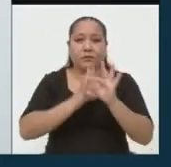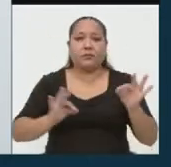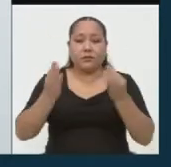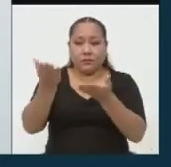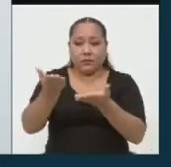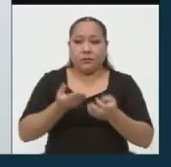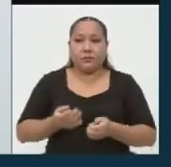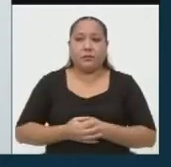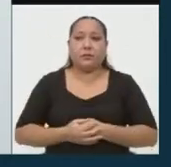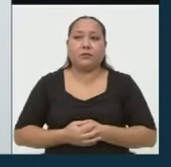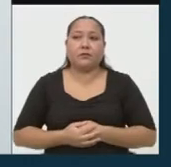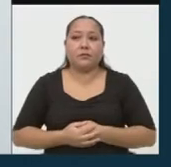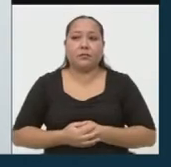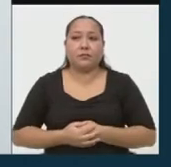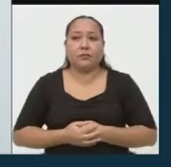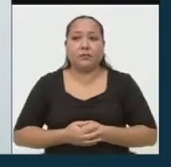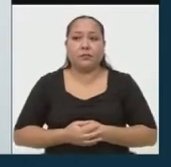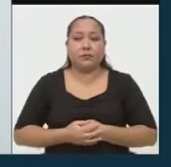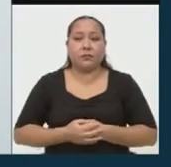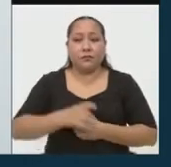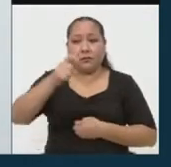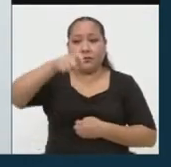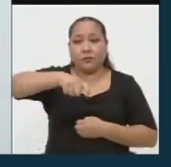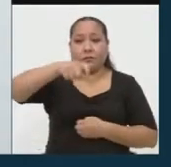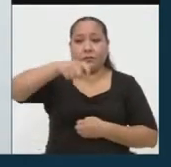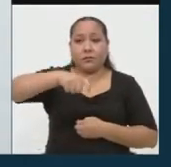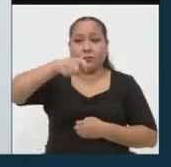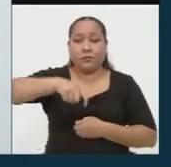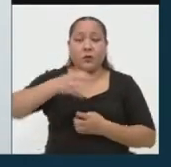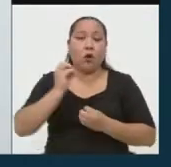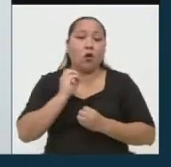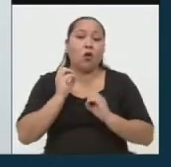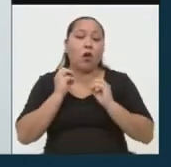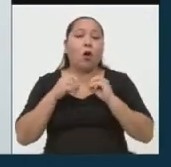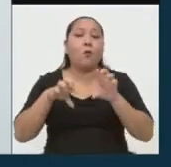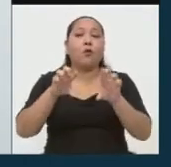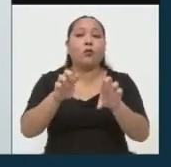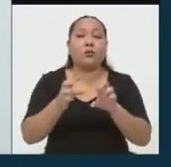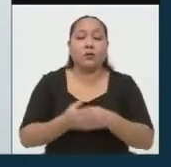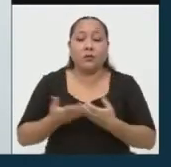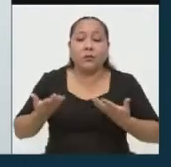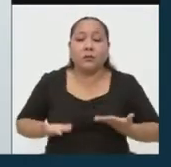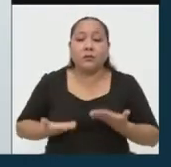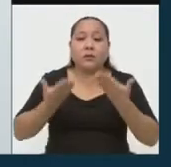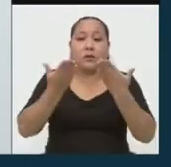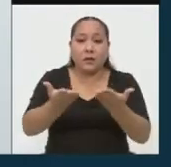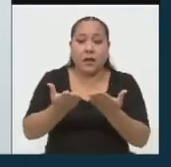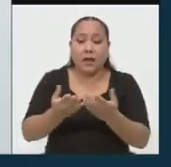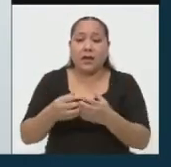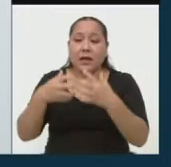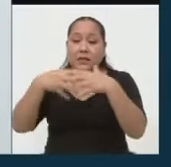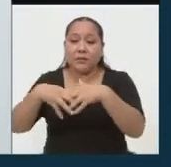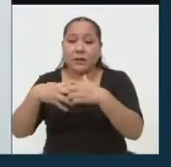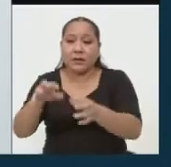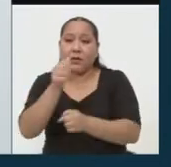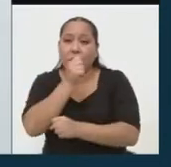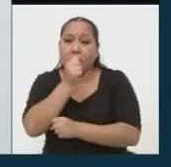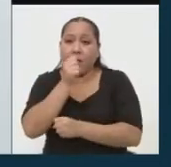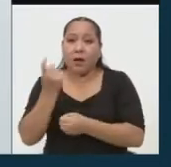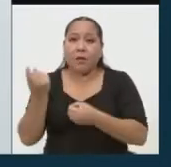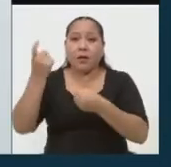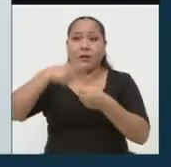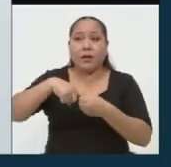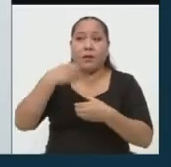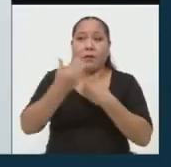debate es sobre la necesidad o la oportunidad que le podemos dar a los privados para participar